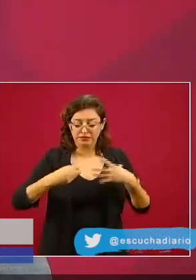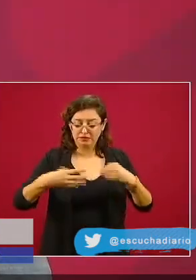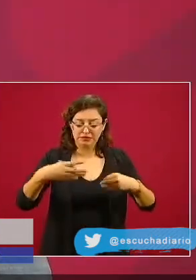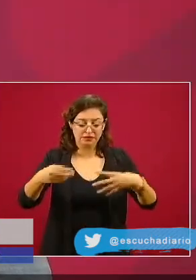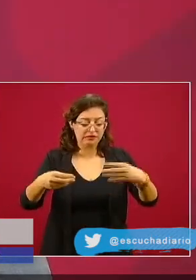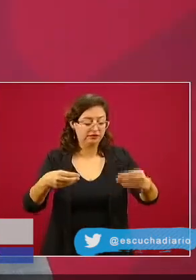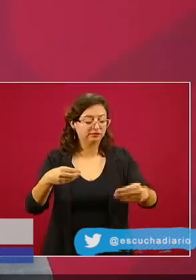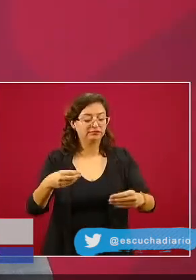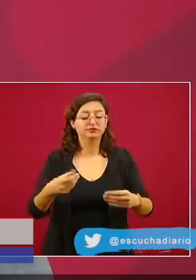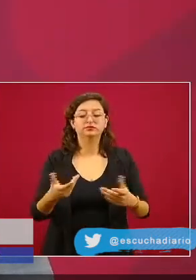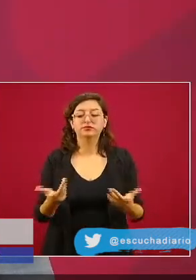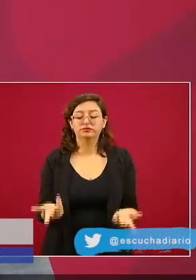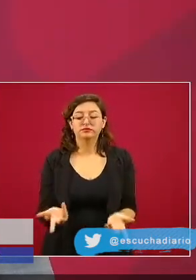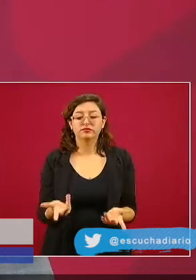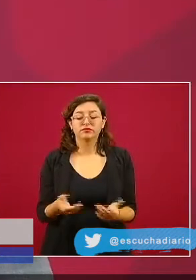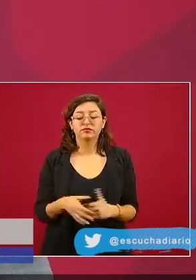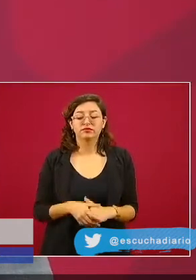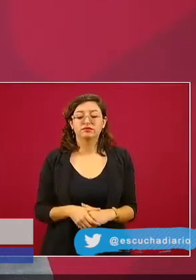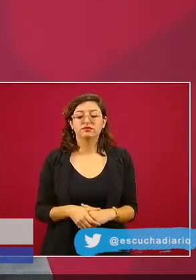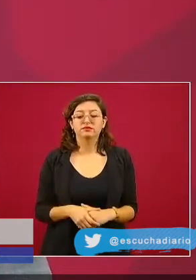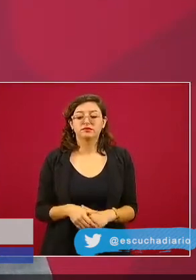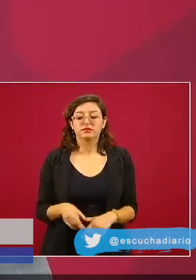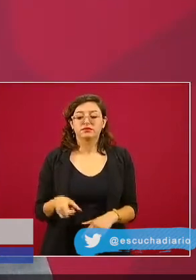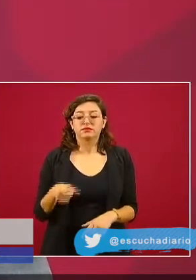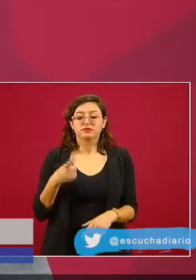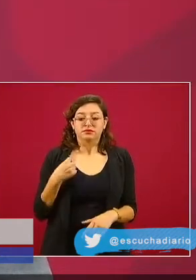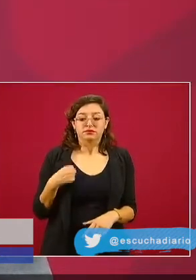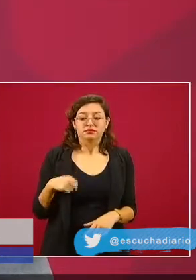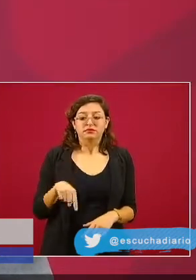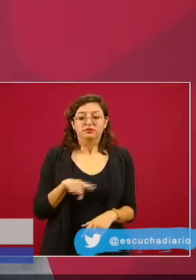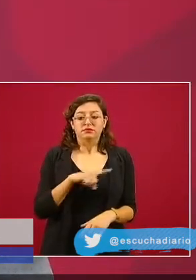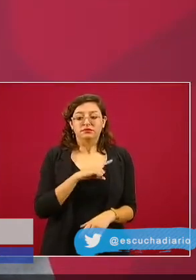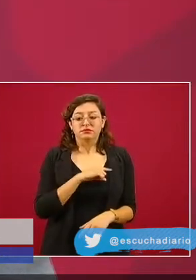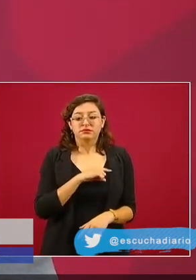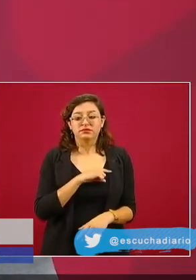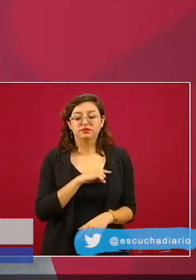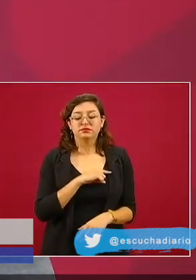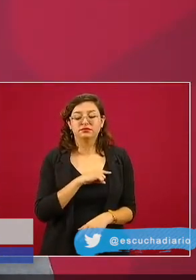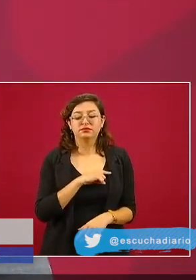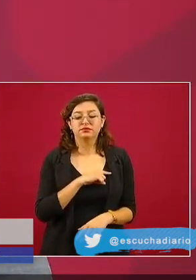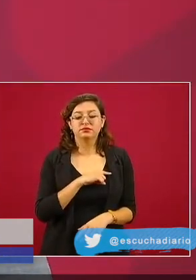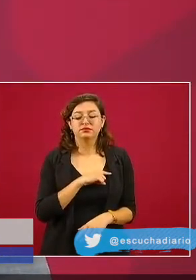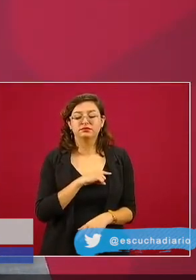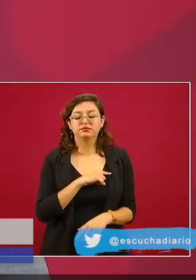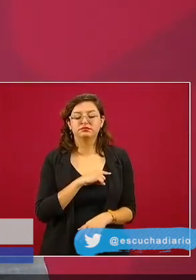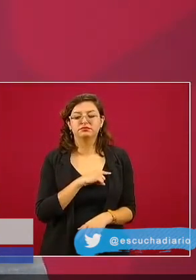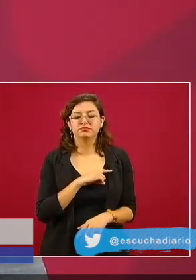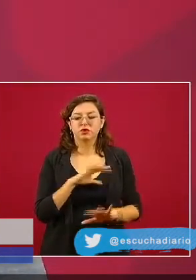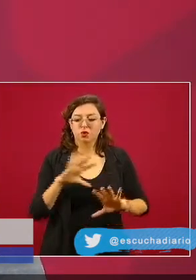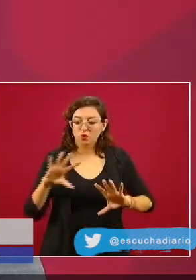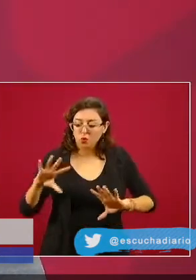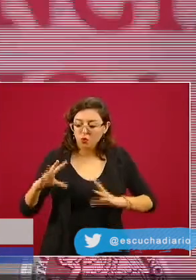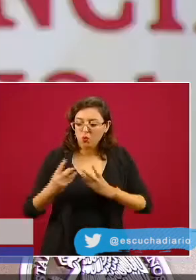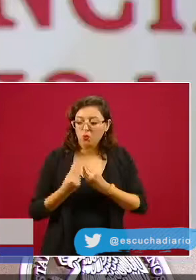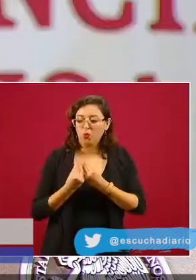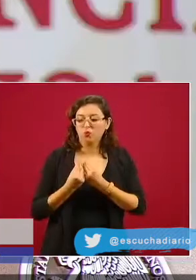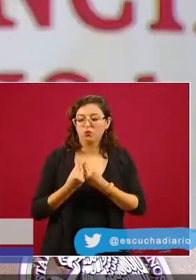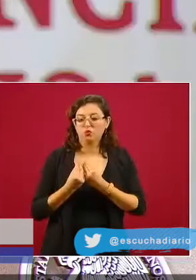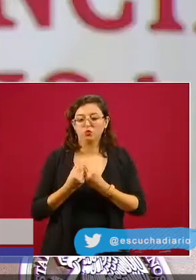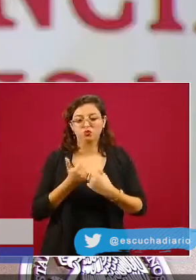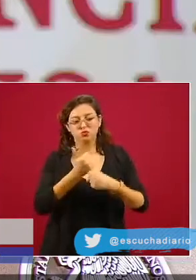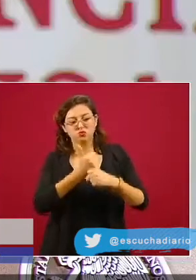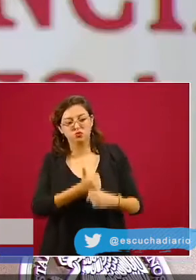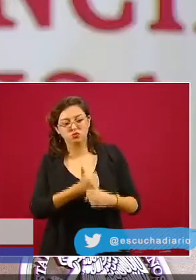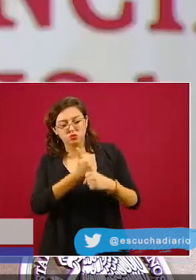hemos evitado más